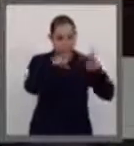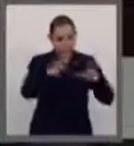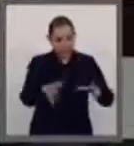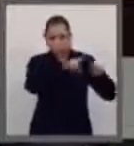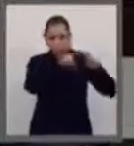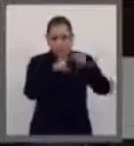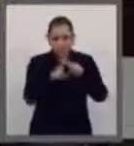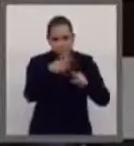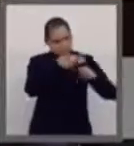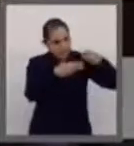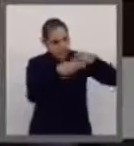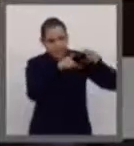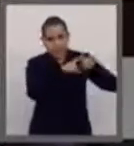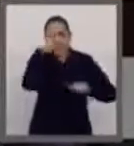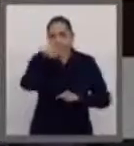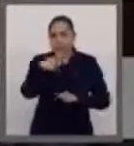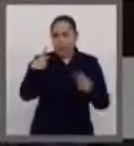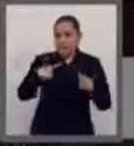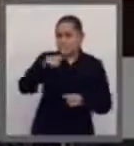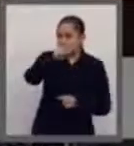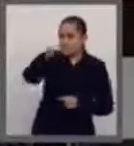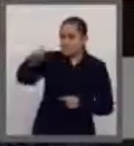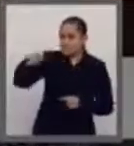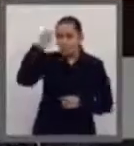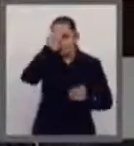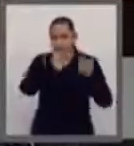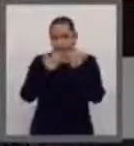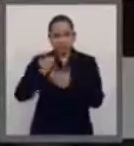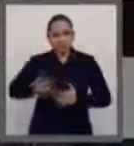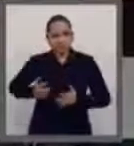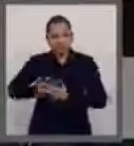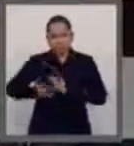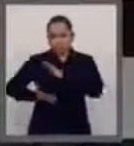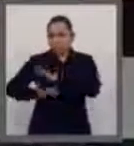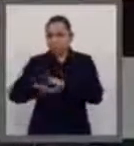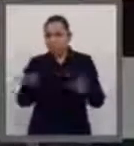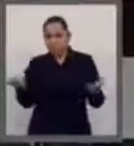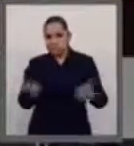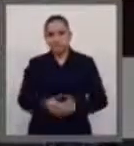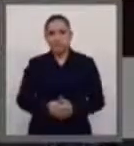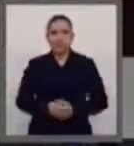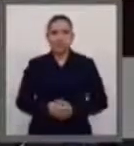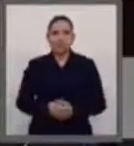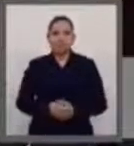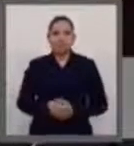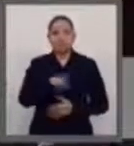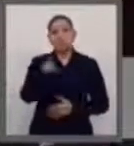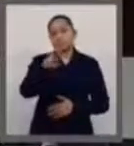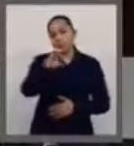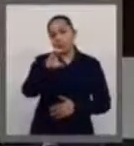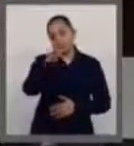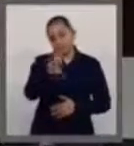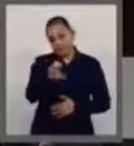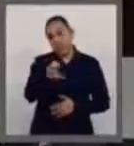El promedio de los países de la OCDE es de 20